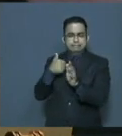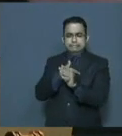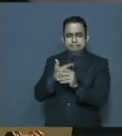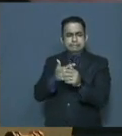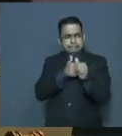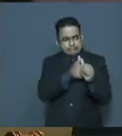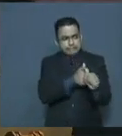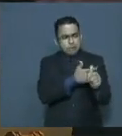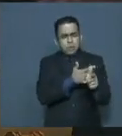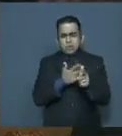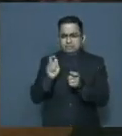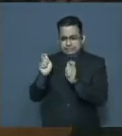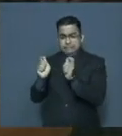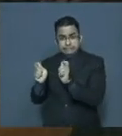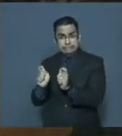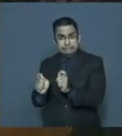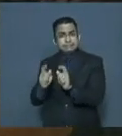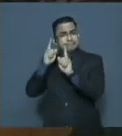integridad.